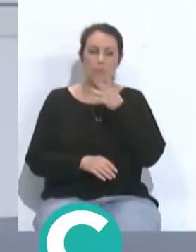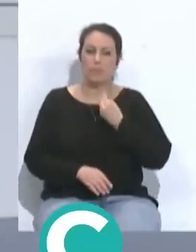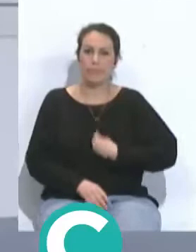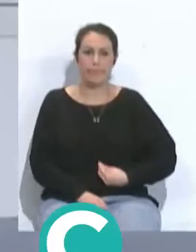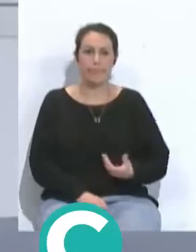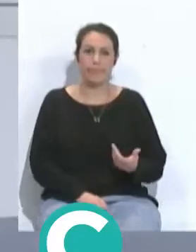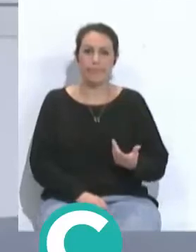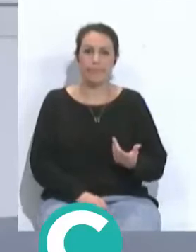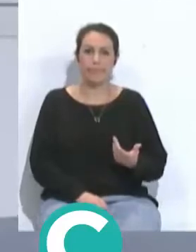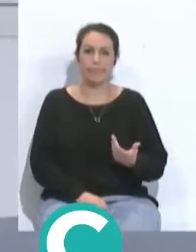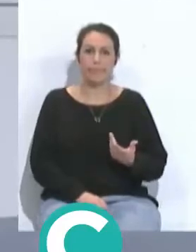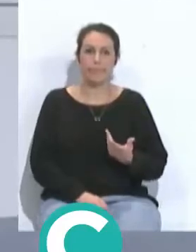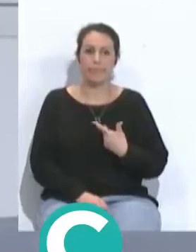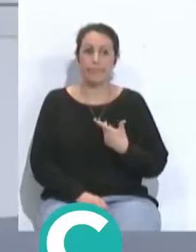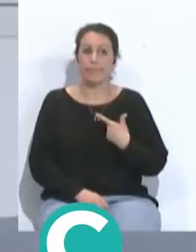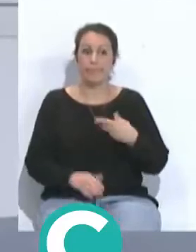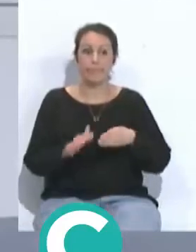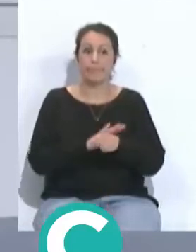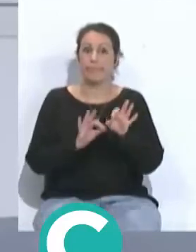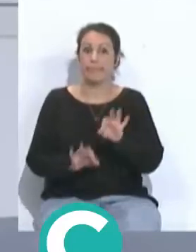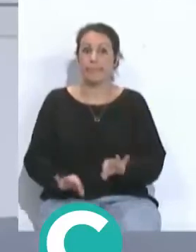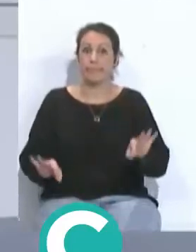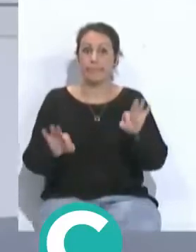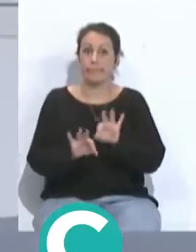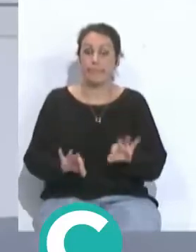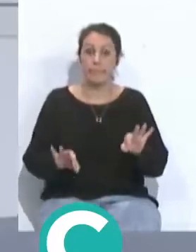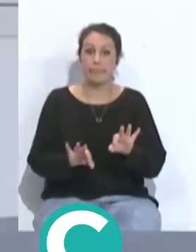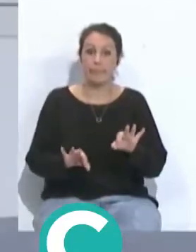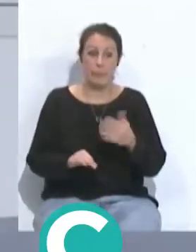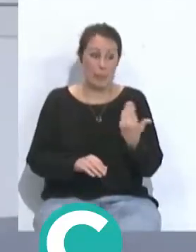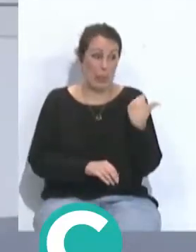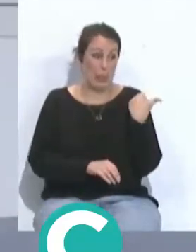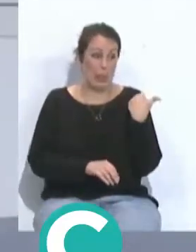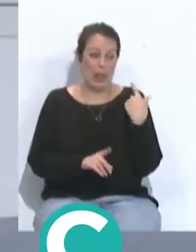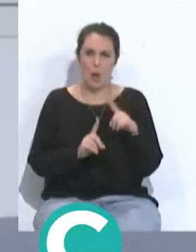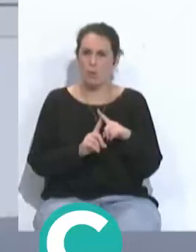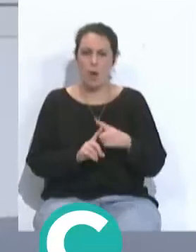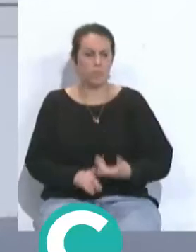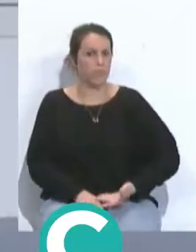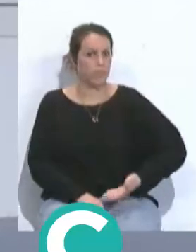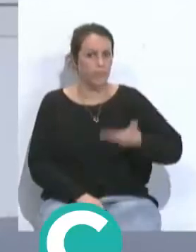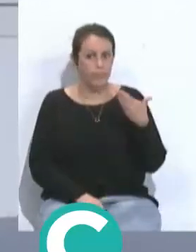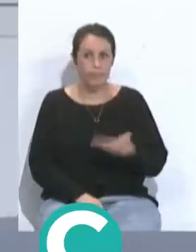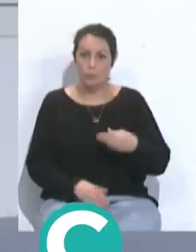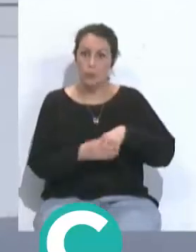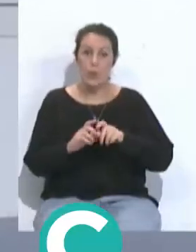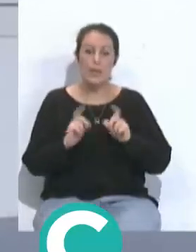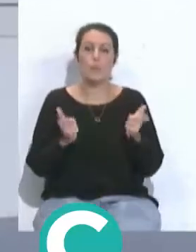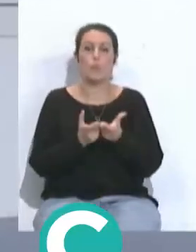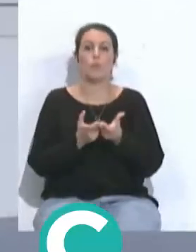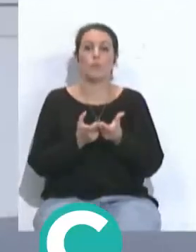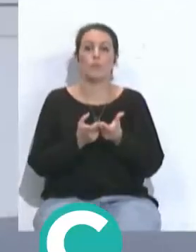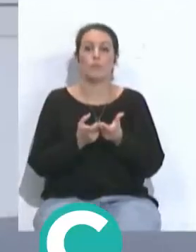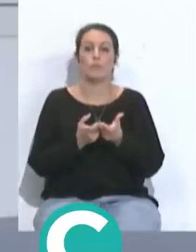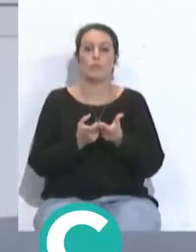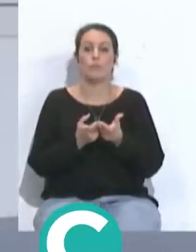mismo sin minutos y que son hace nada y menos eran tremendamente importantes en el equipo eso